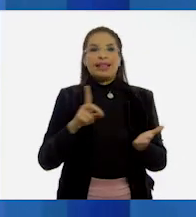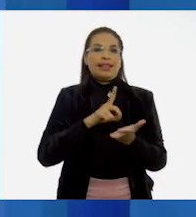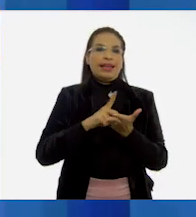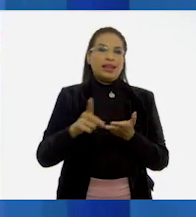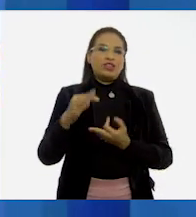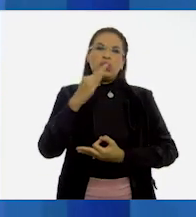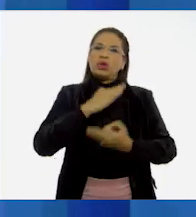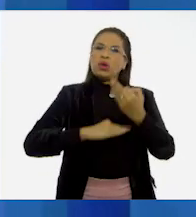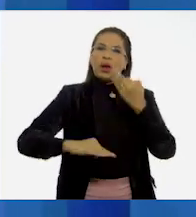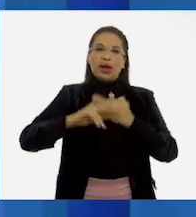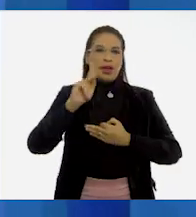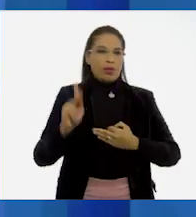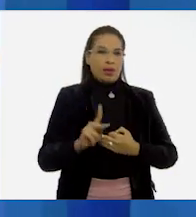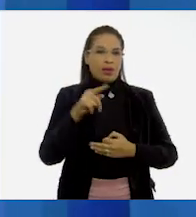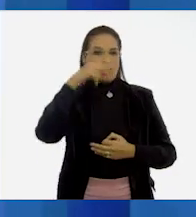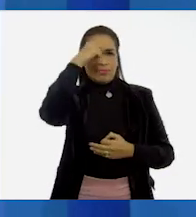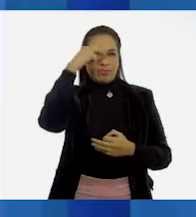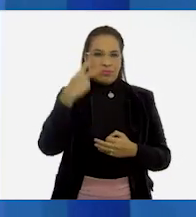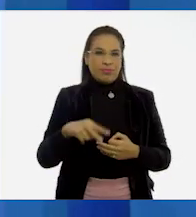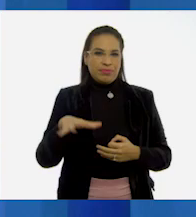de toda la población en México.